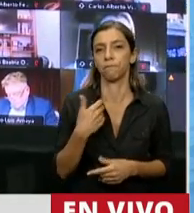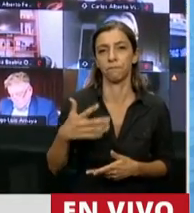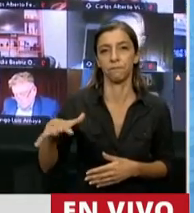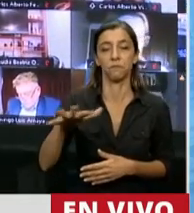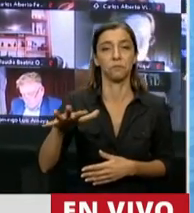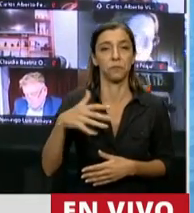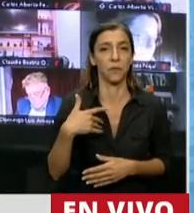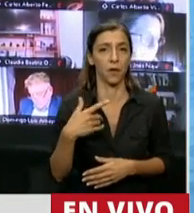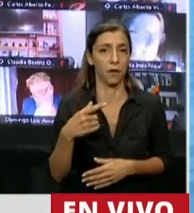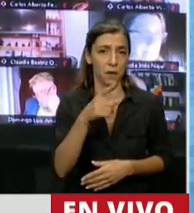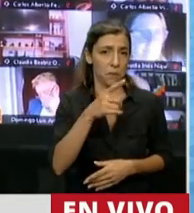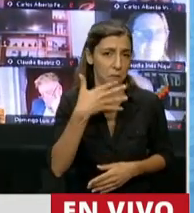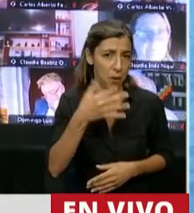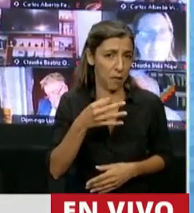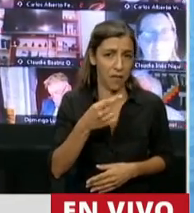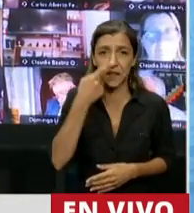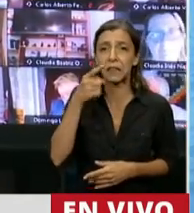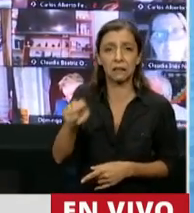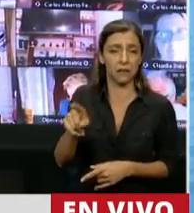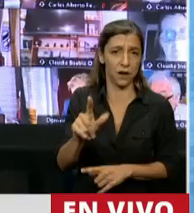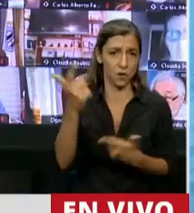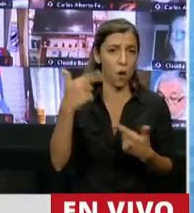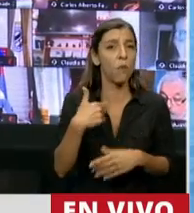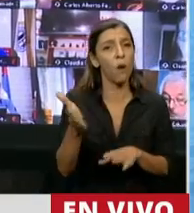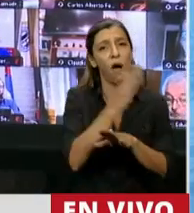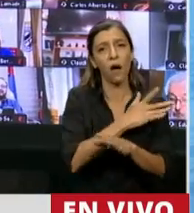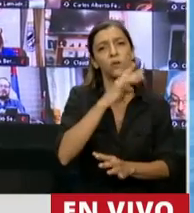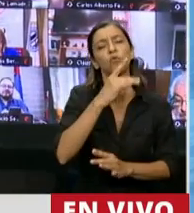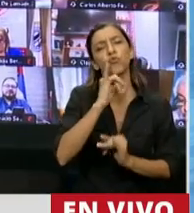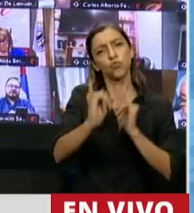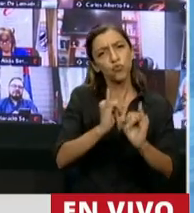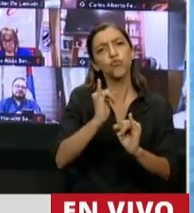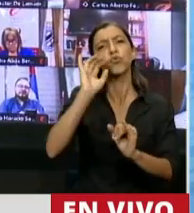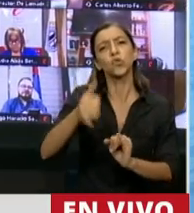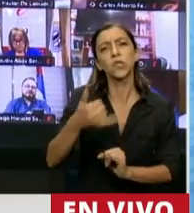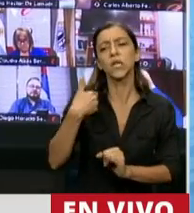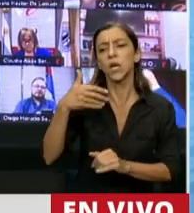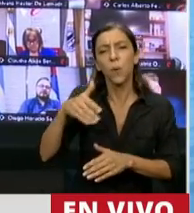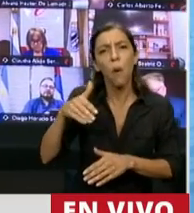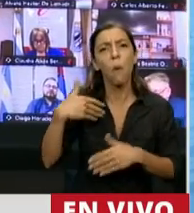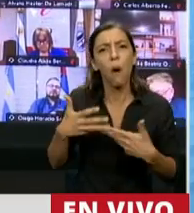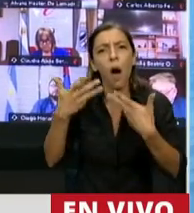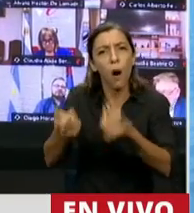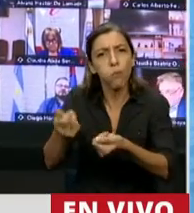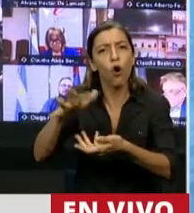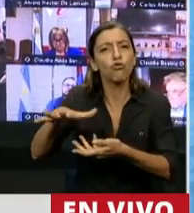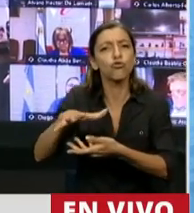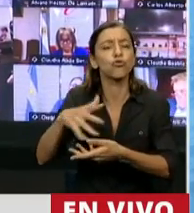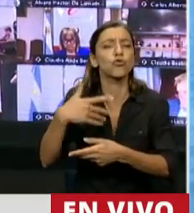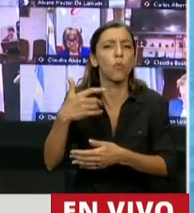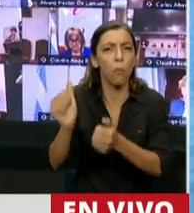que tanto hablaron de la reparación que le iban a dar a los pequeños productores, que subieron las retenciones a todo el complejo